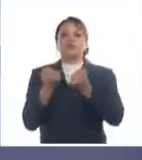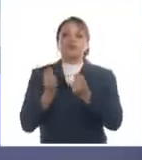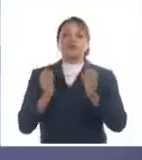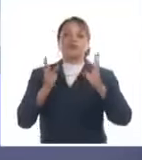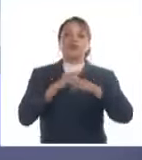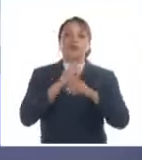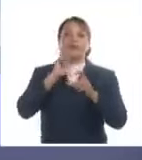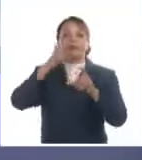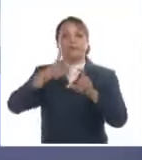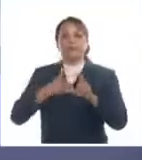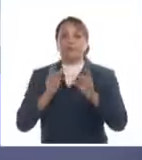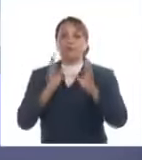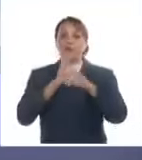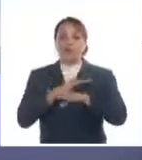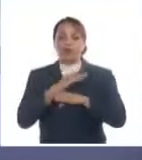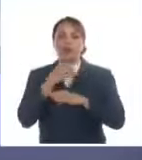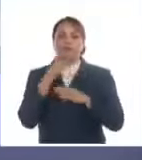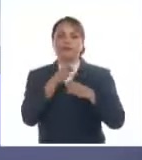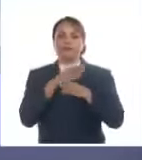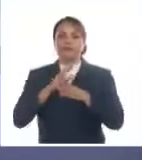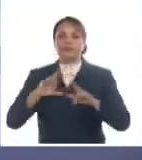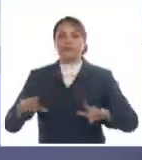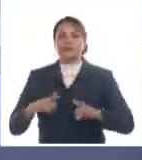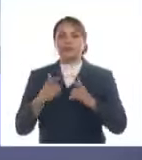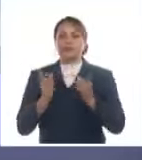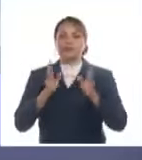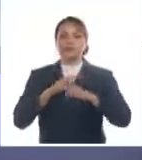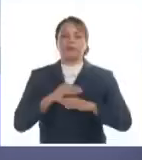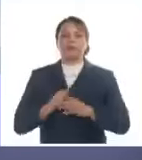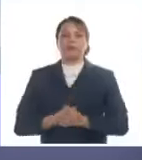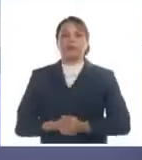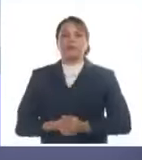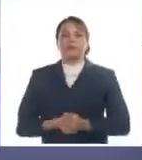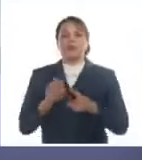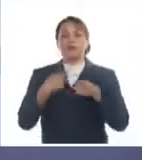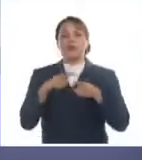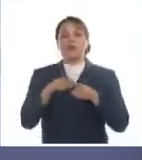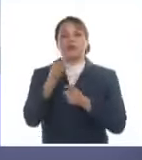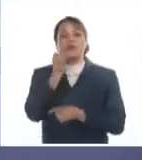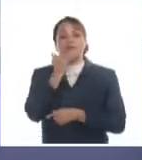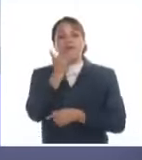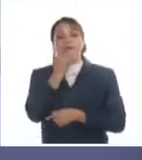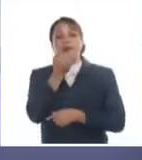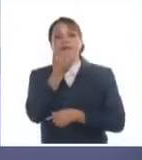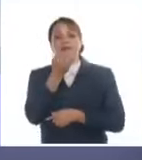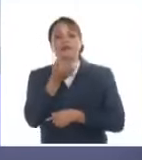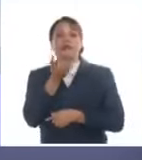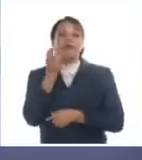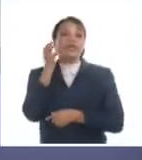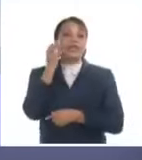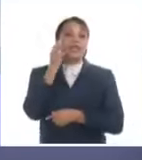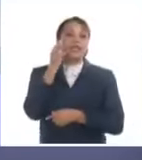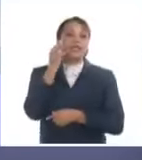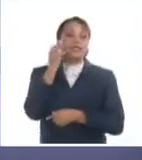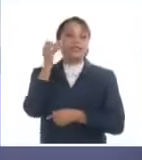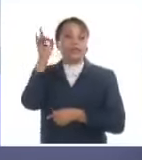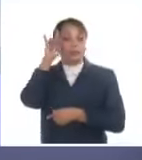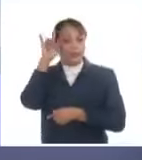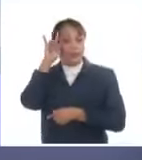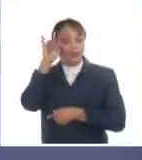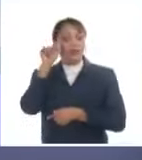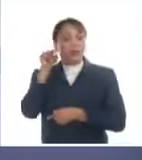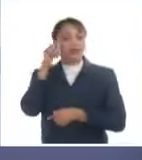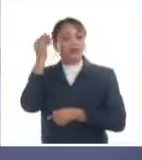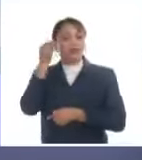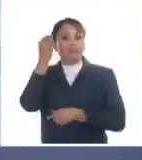otras causas determinantes en su cumplimiento. Uno de los productos más afectados es la leche en polvo, un asunto que preocupa a la